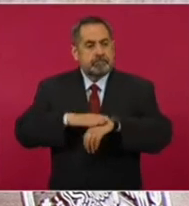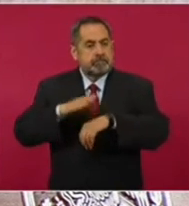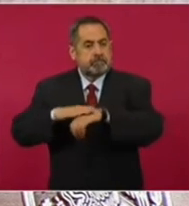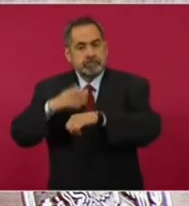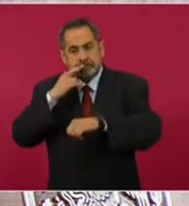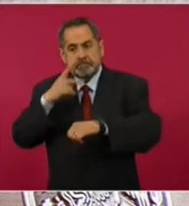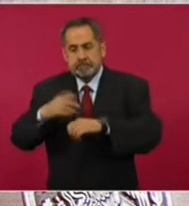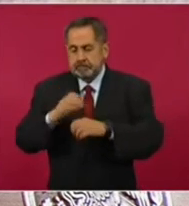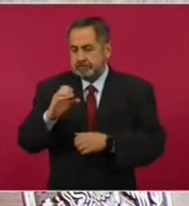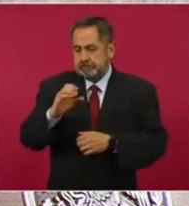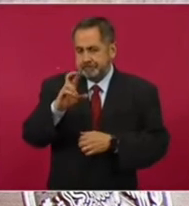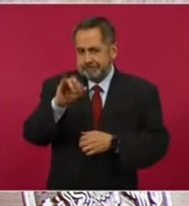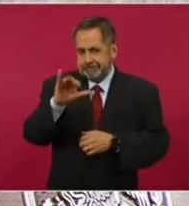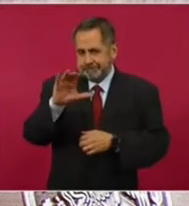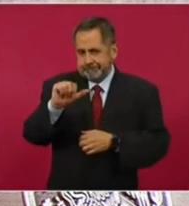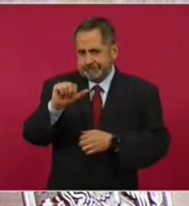crisis.